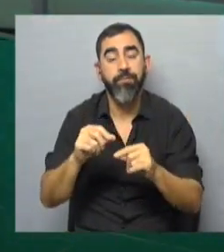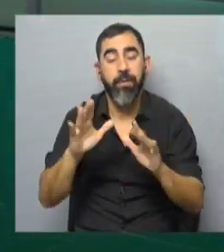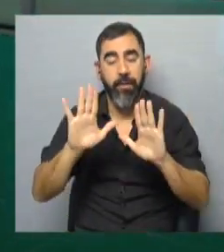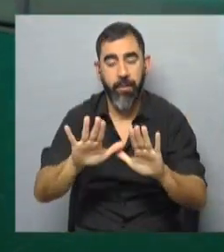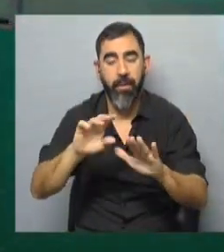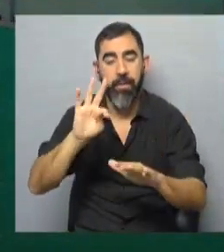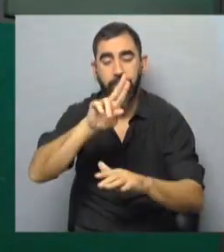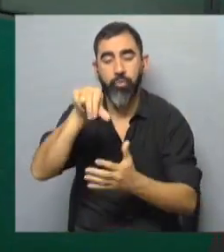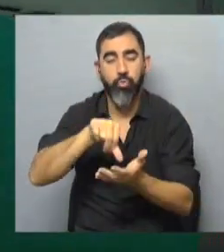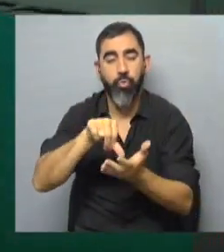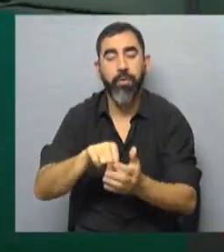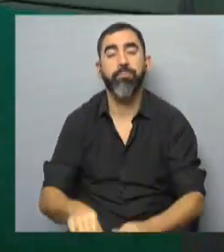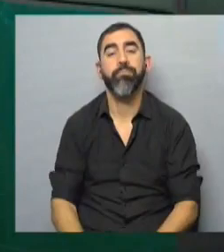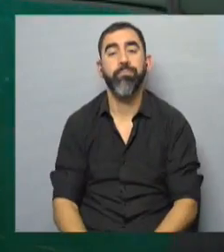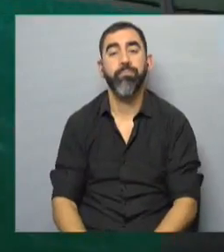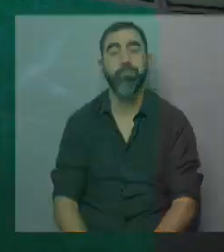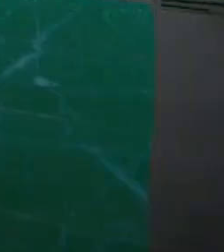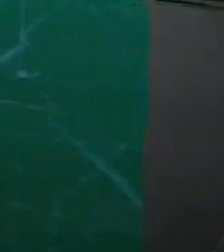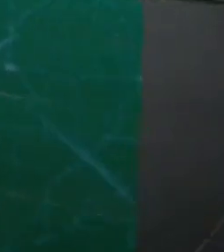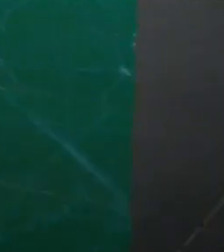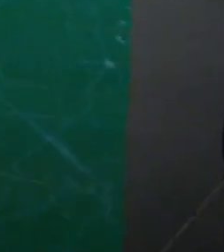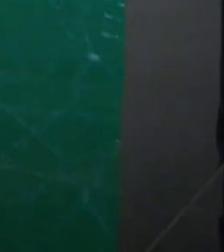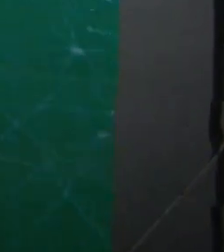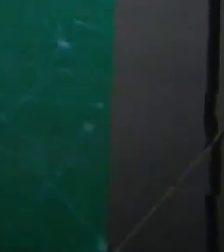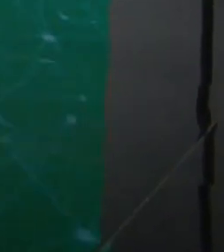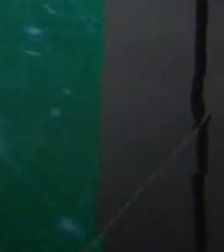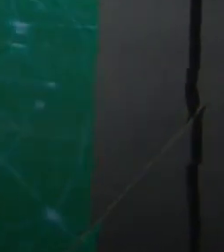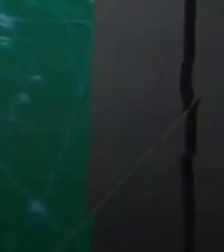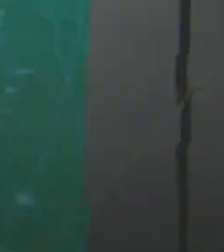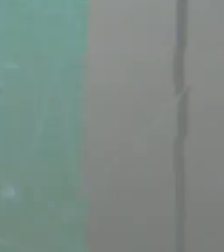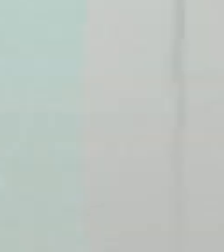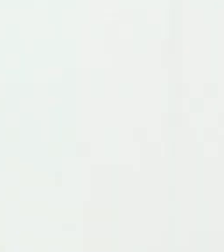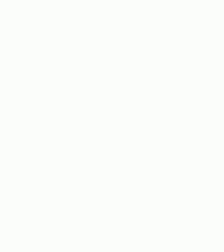pantalla de TV Ciudad. ¡Gracias! ¡Gracias!